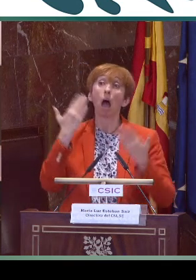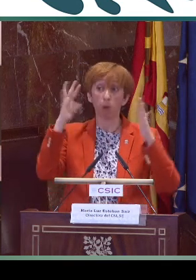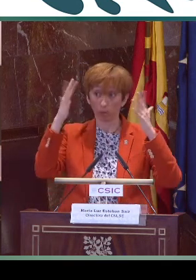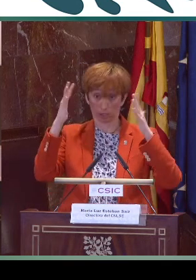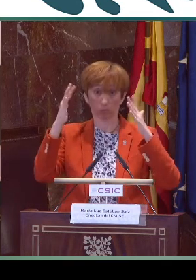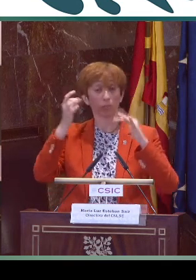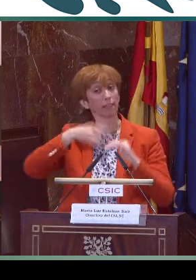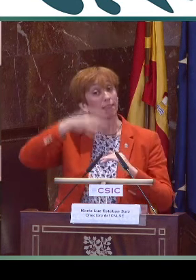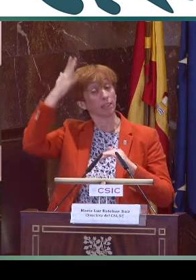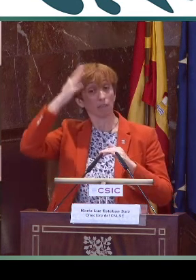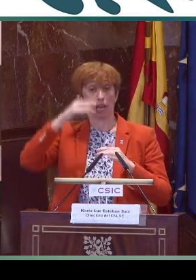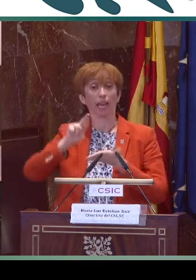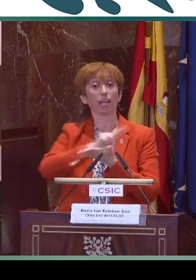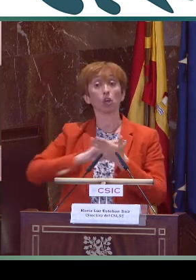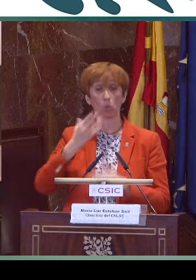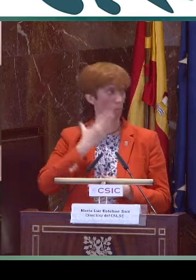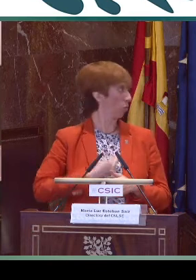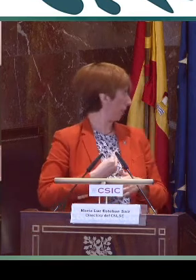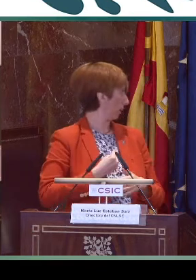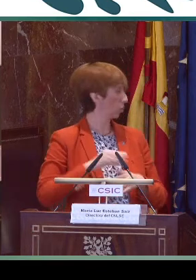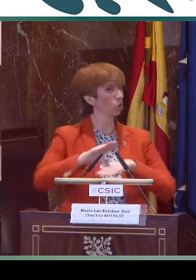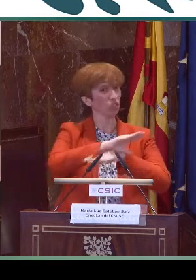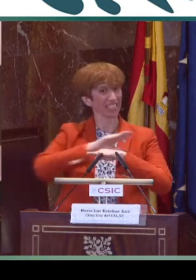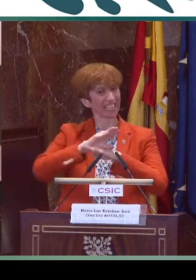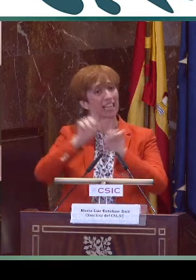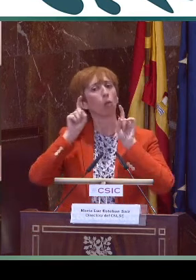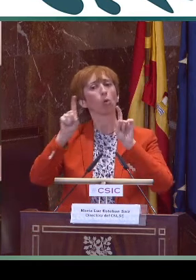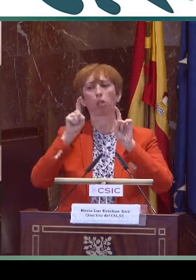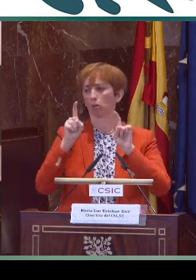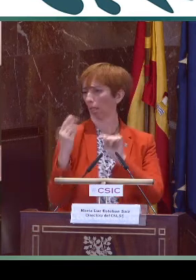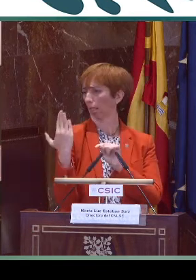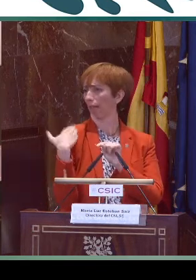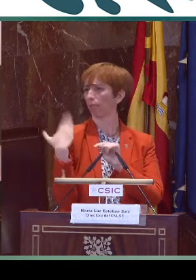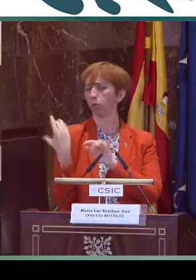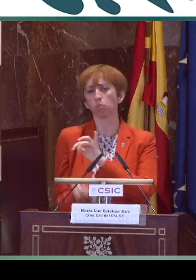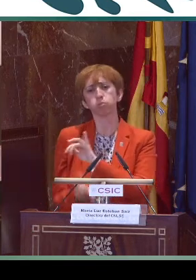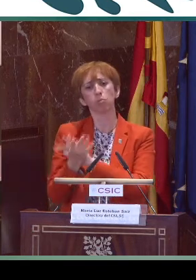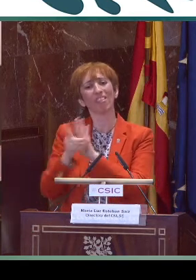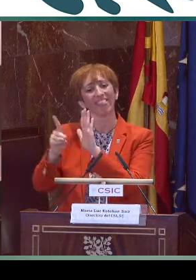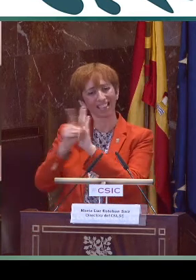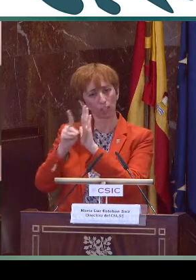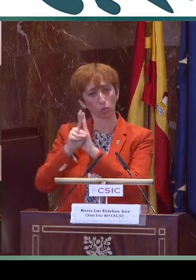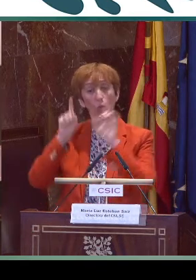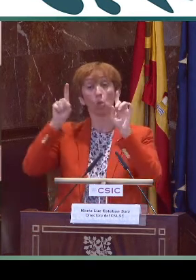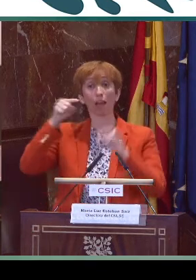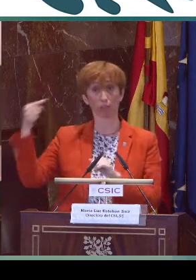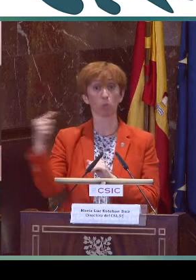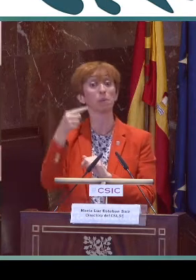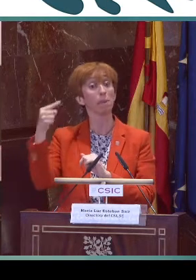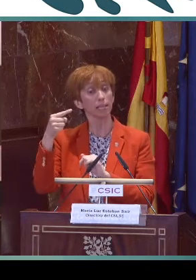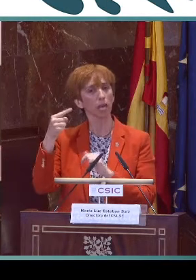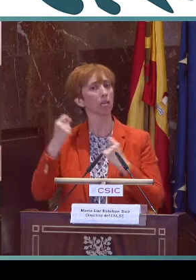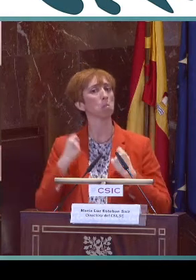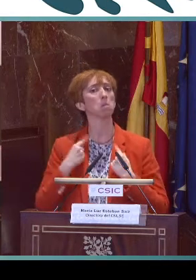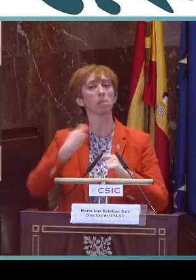aprovechar este espacio para aplaudir la iniciativa que ha tomado la Consejería de Educación de la Región de Murcia que